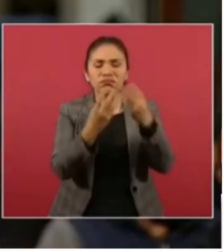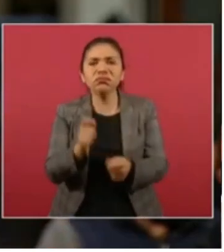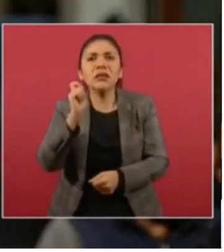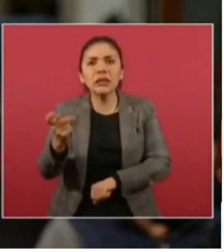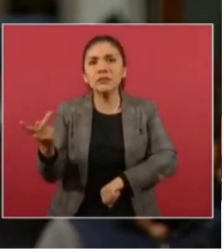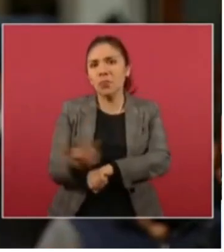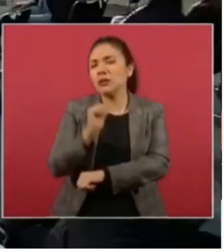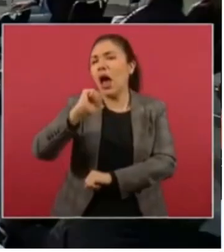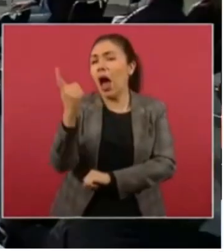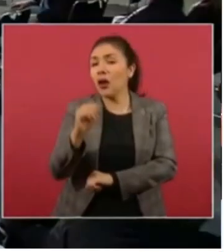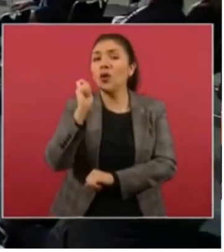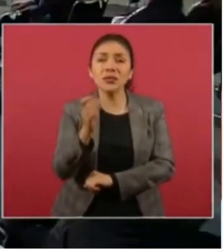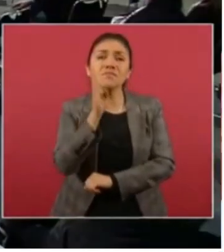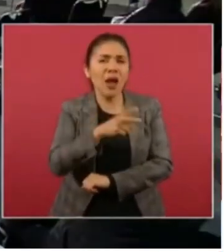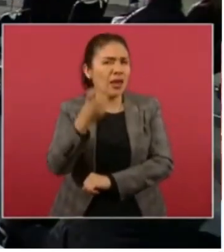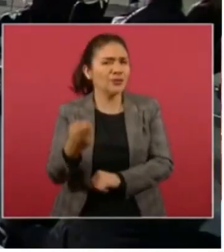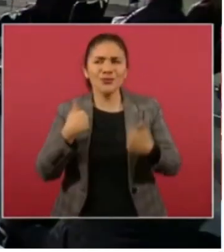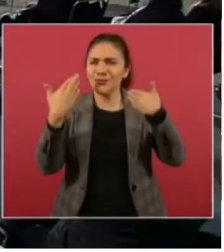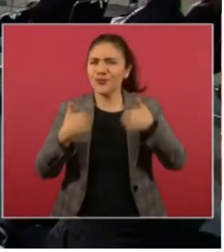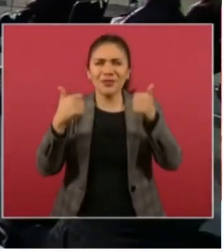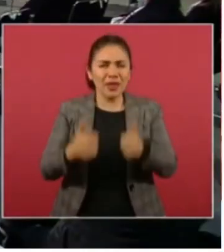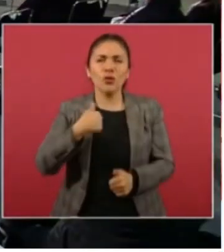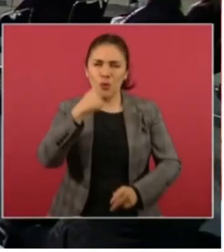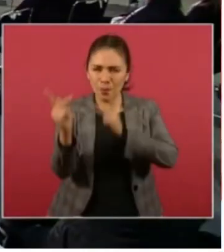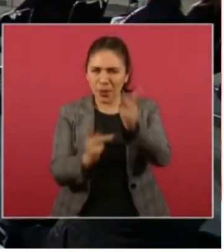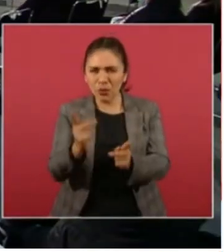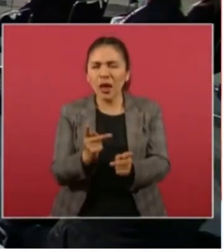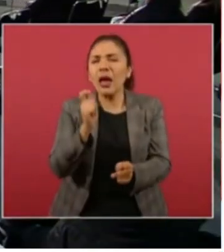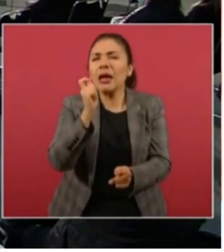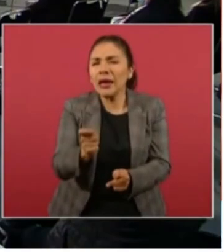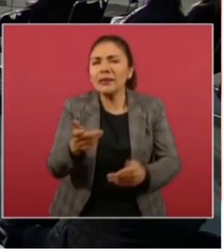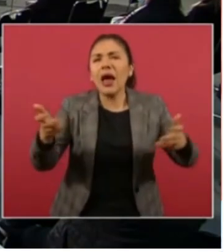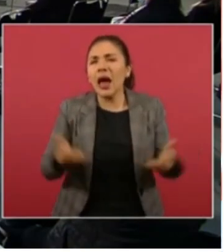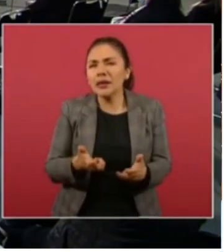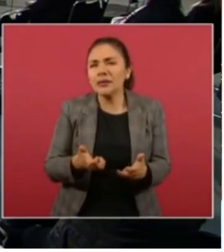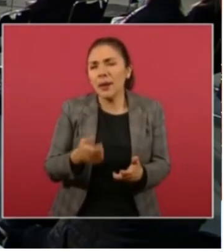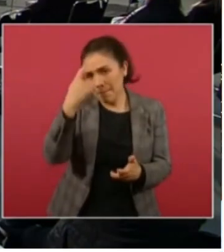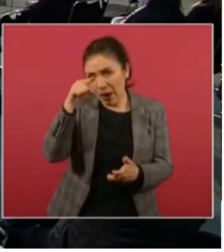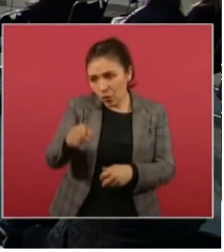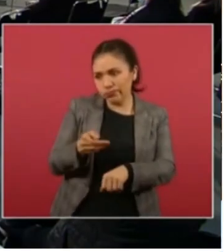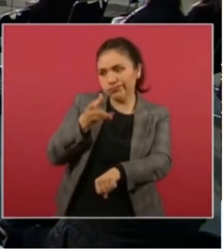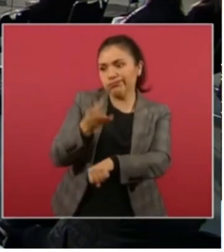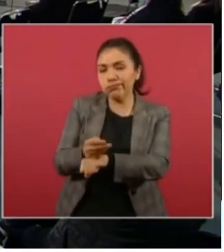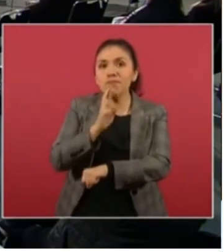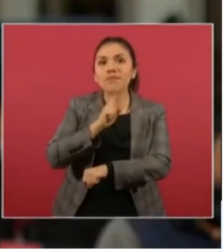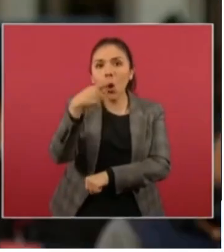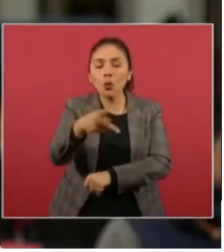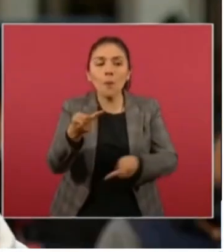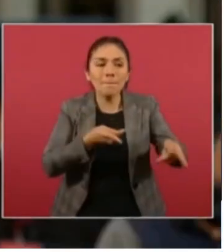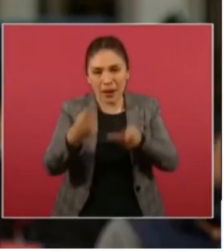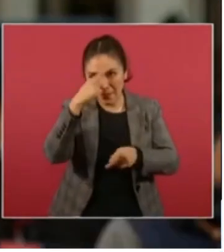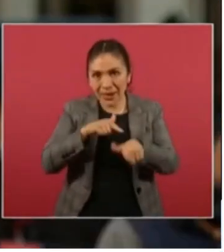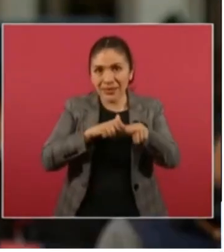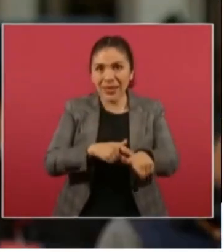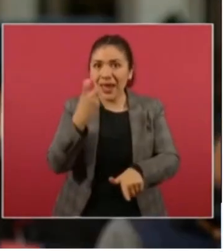en la estrategia y es lo que no me queda muy claro y esa es mi pregunta. Exactamente qué harían para mejorar la estrategia, para seguir